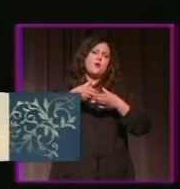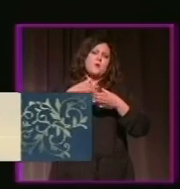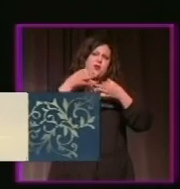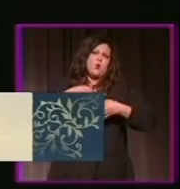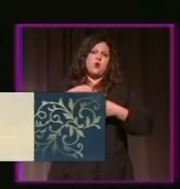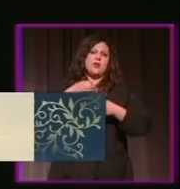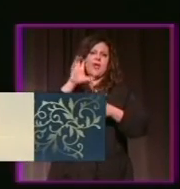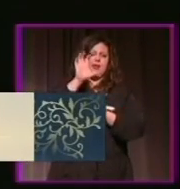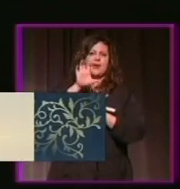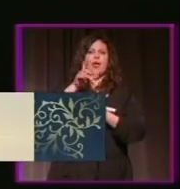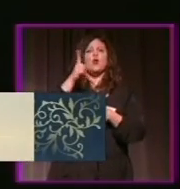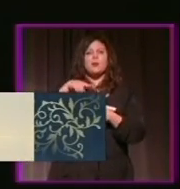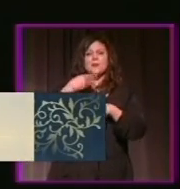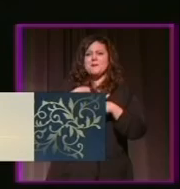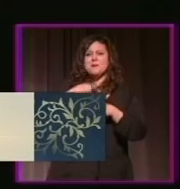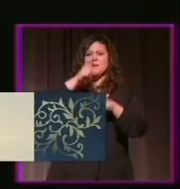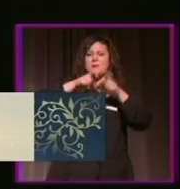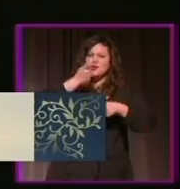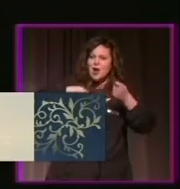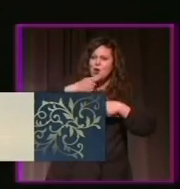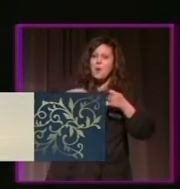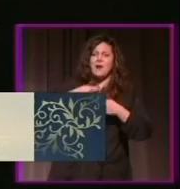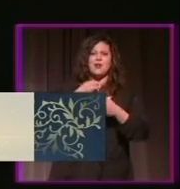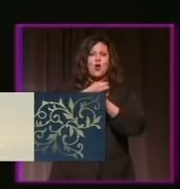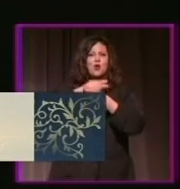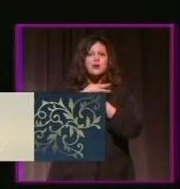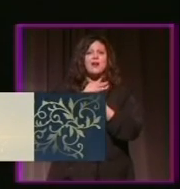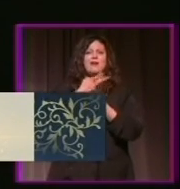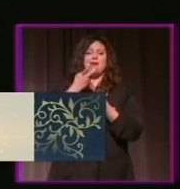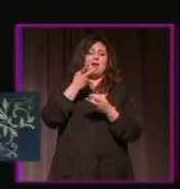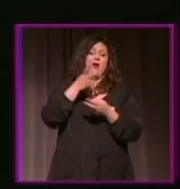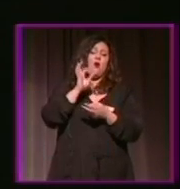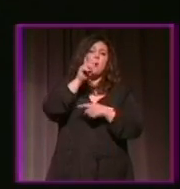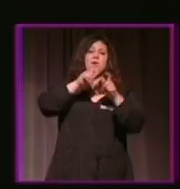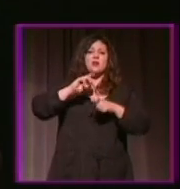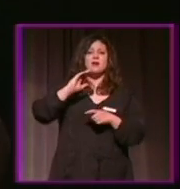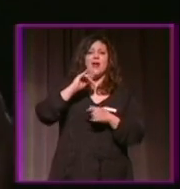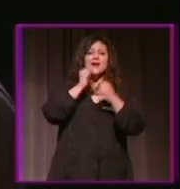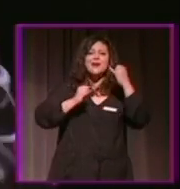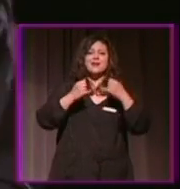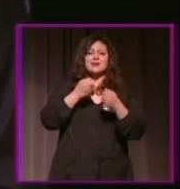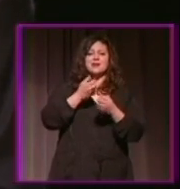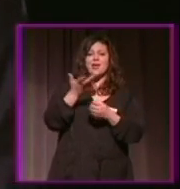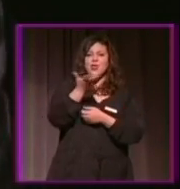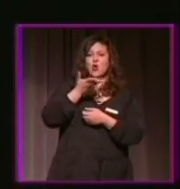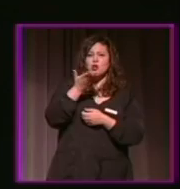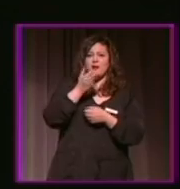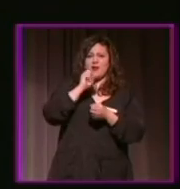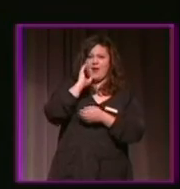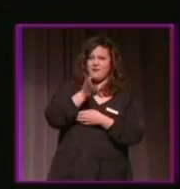desde el comercio y la hostelería. O quienes quedaron relegados por la crisis económica. Sí que habrá Semana Santa.